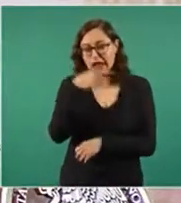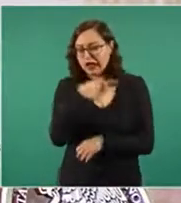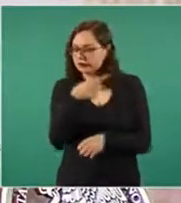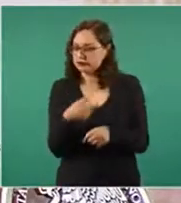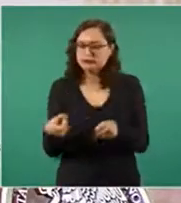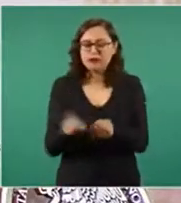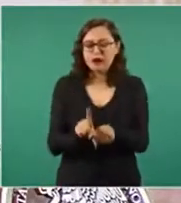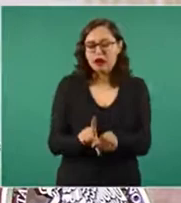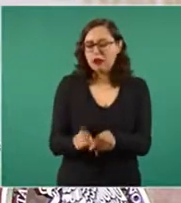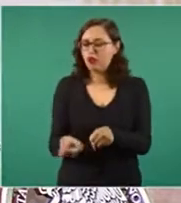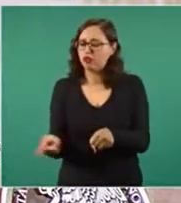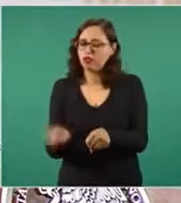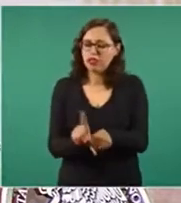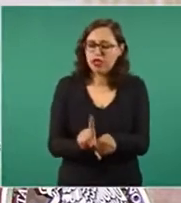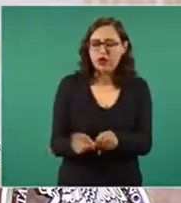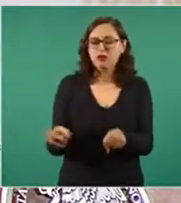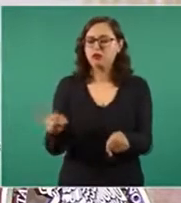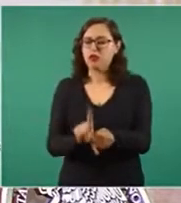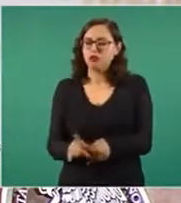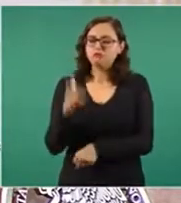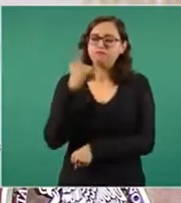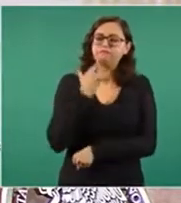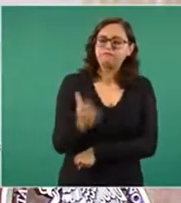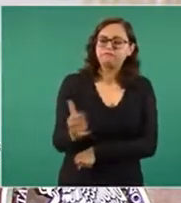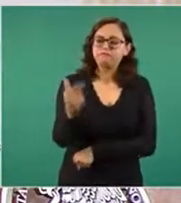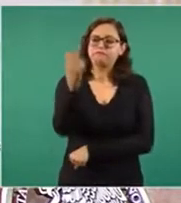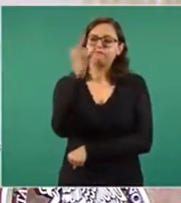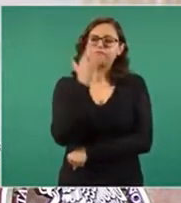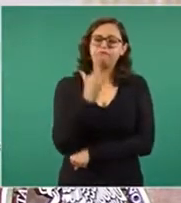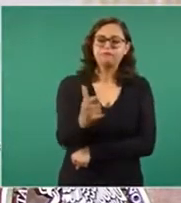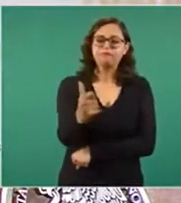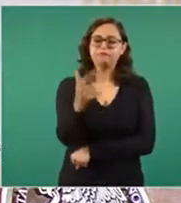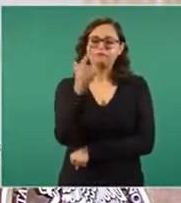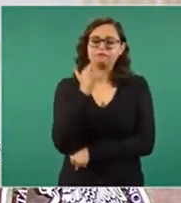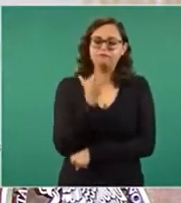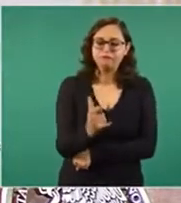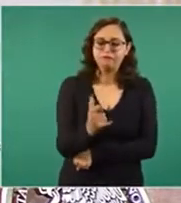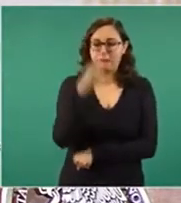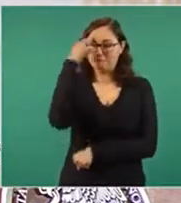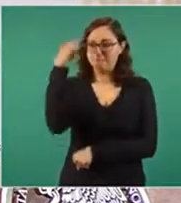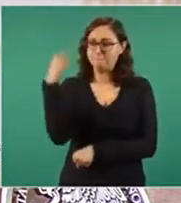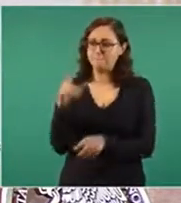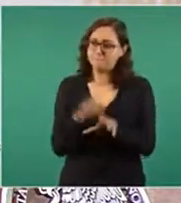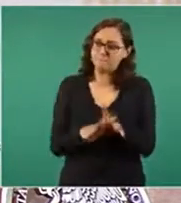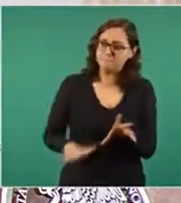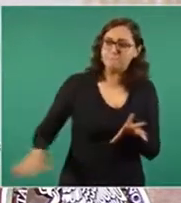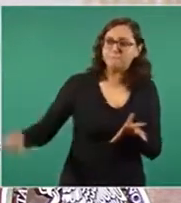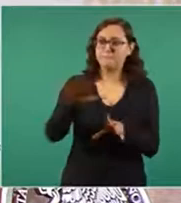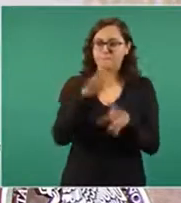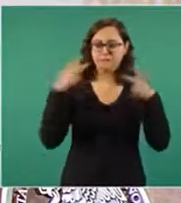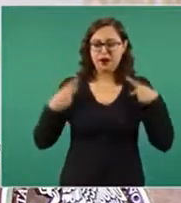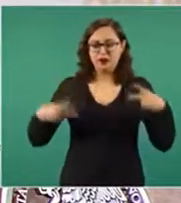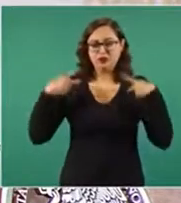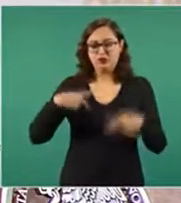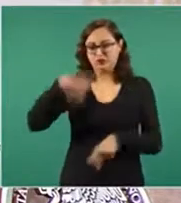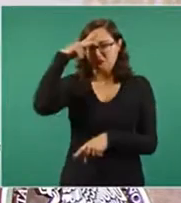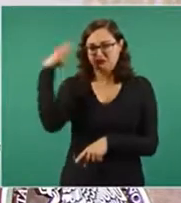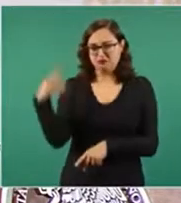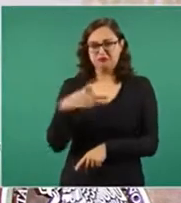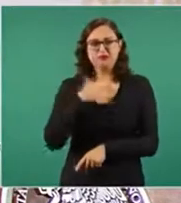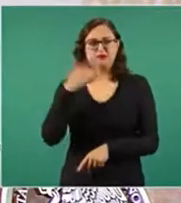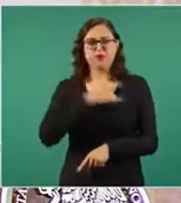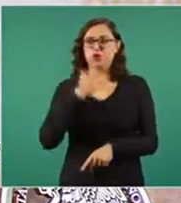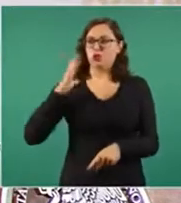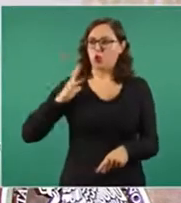emprendió para que los mexicanos vivamos orgullosos de este, nuestro gobierno, de nuestra